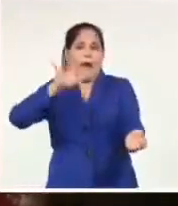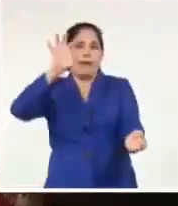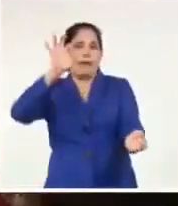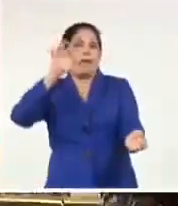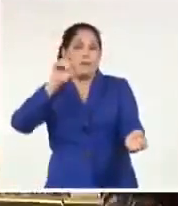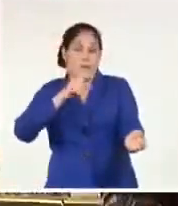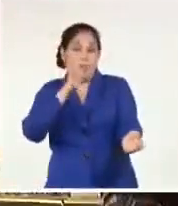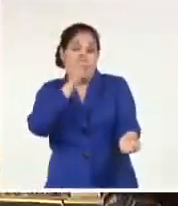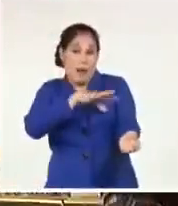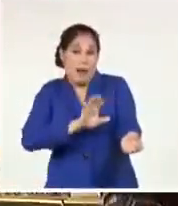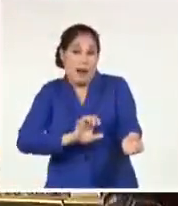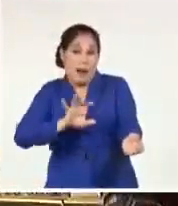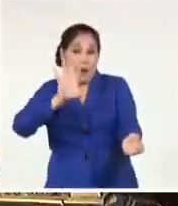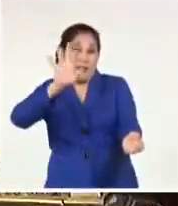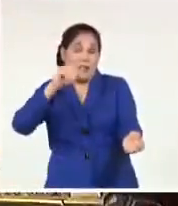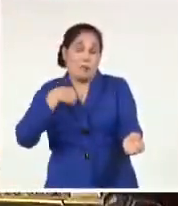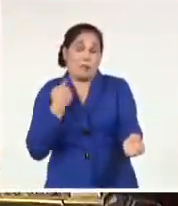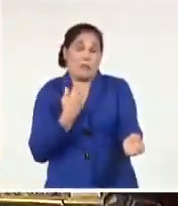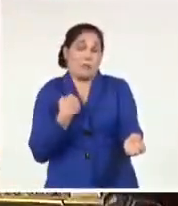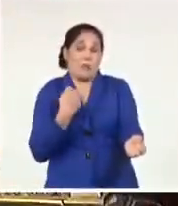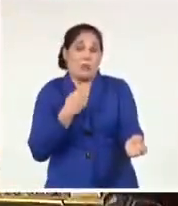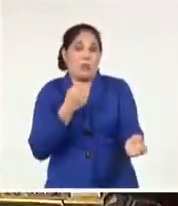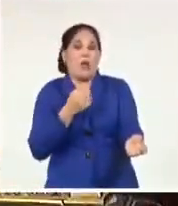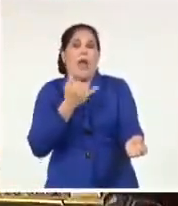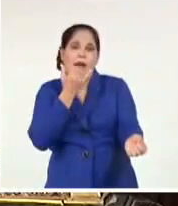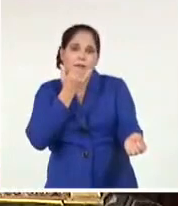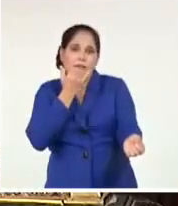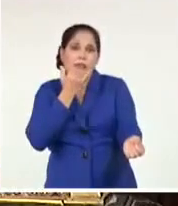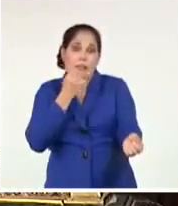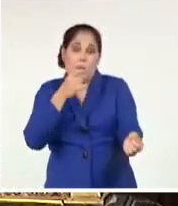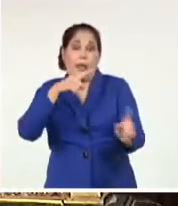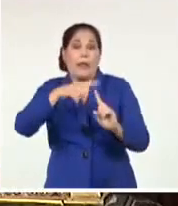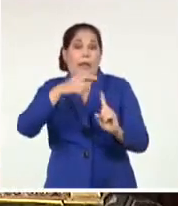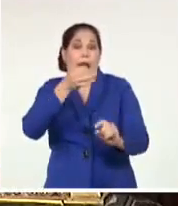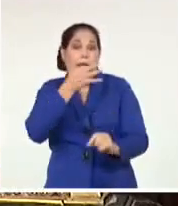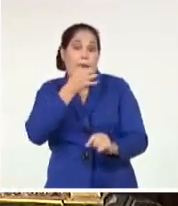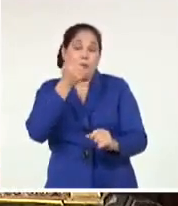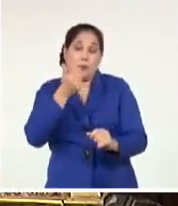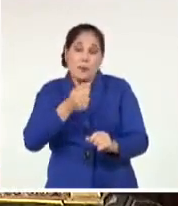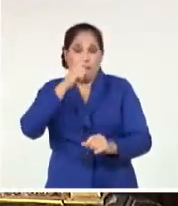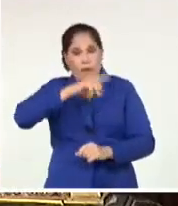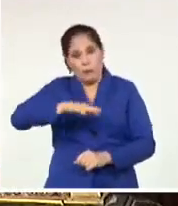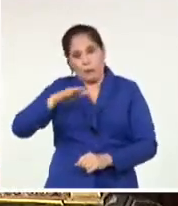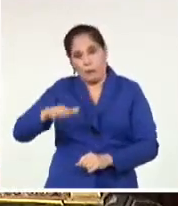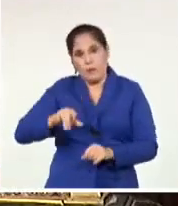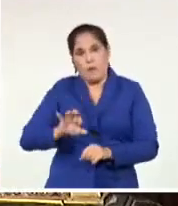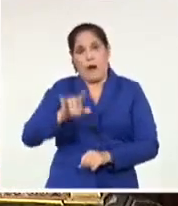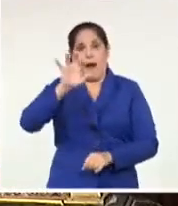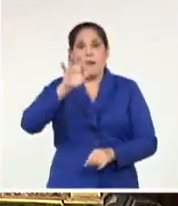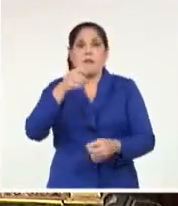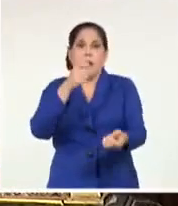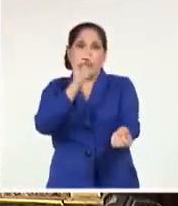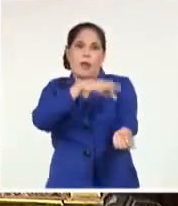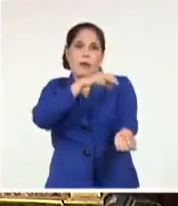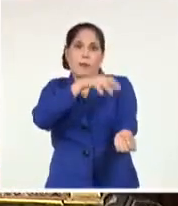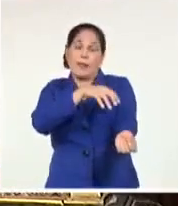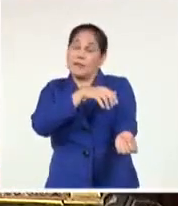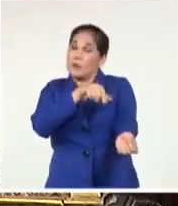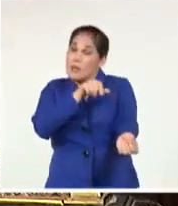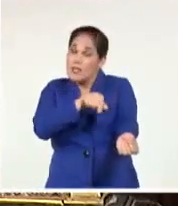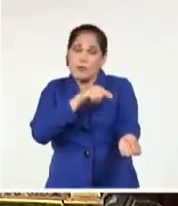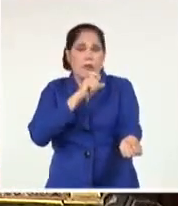primera línea, que es la que garantiza un tratamiento eficaz a nuestros niños, en lo cual puede